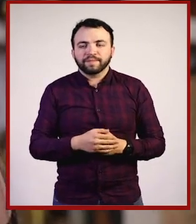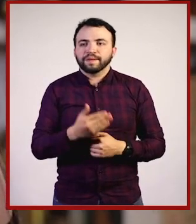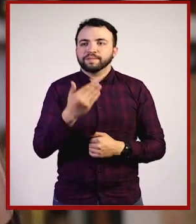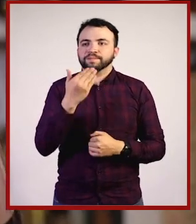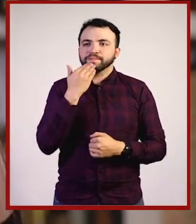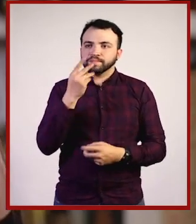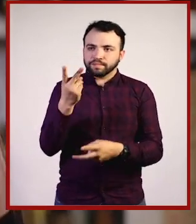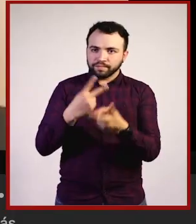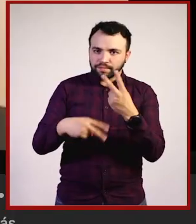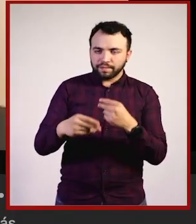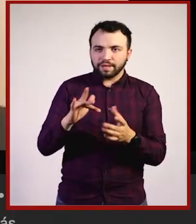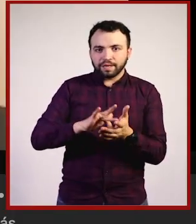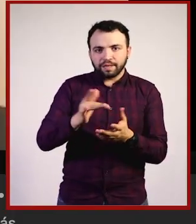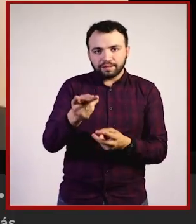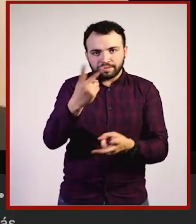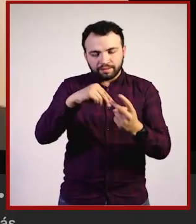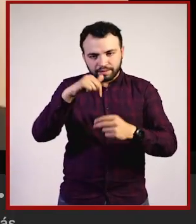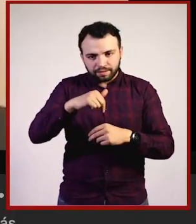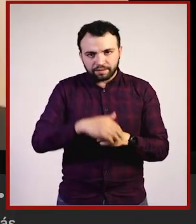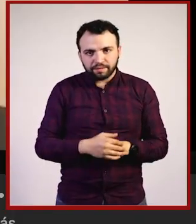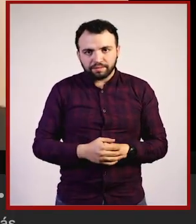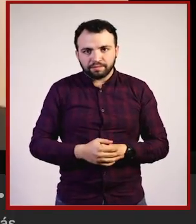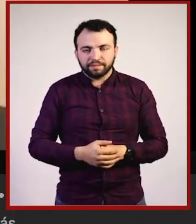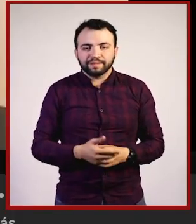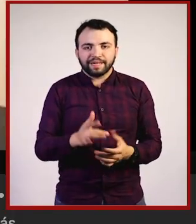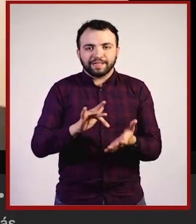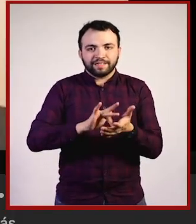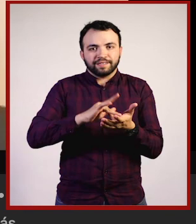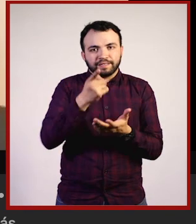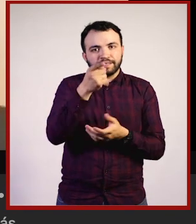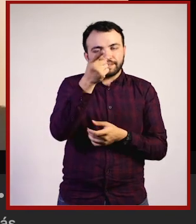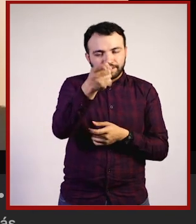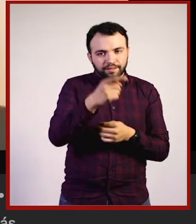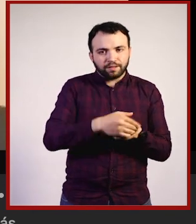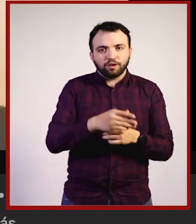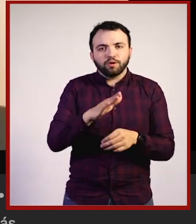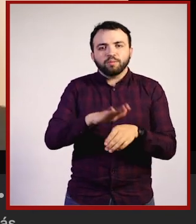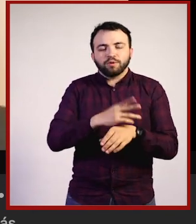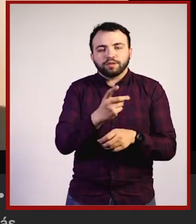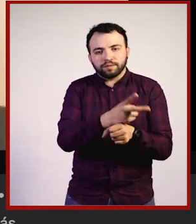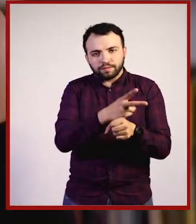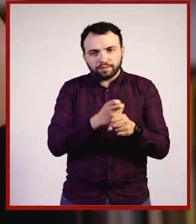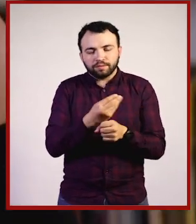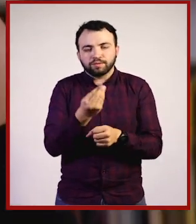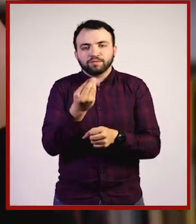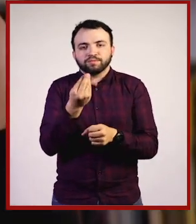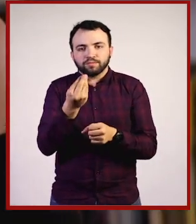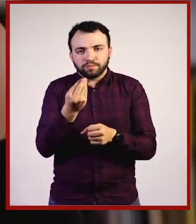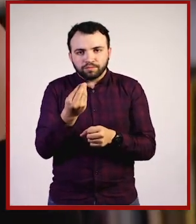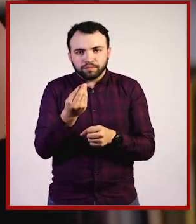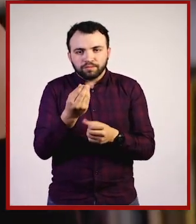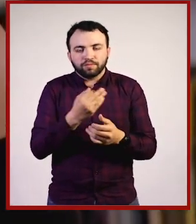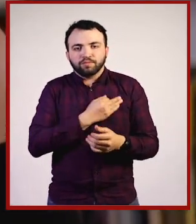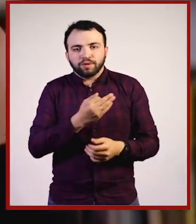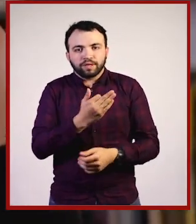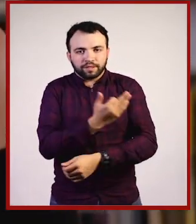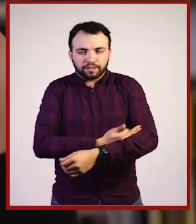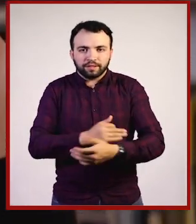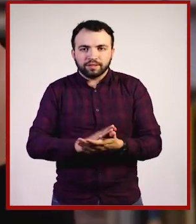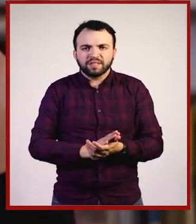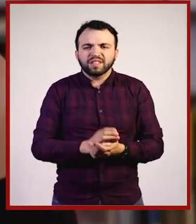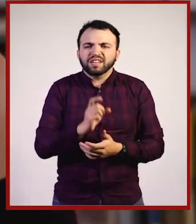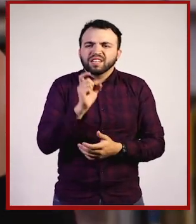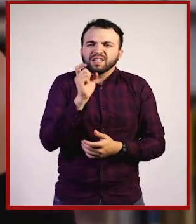bienvenida. Muchas gracias por estar con nosotros. Gracias a ti, Cómela, por la invitación. Muy buenas tardes. Gildardo, ¿qué se entiende por cultura